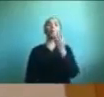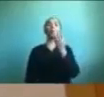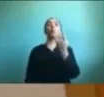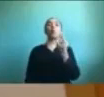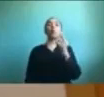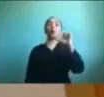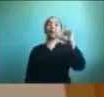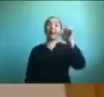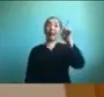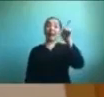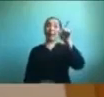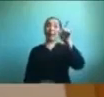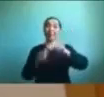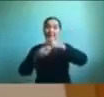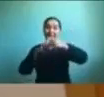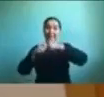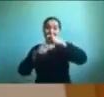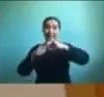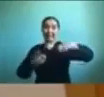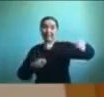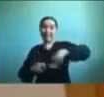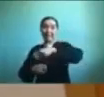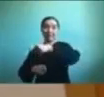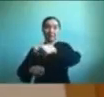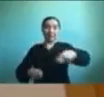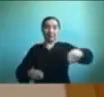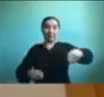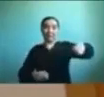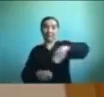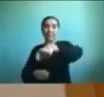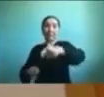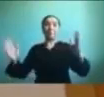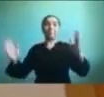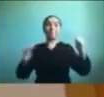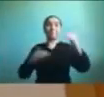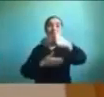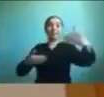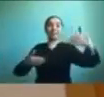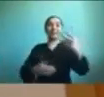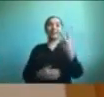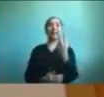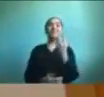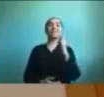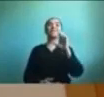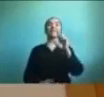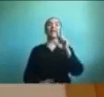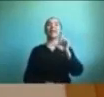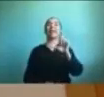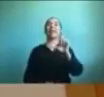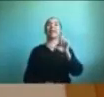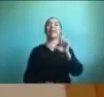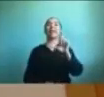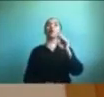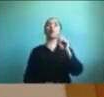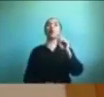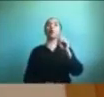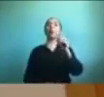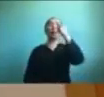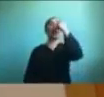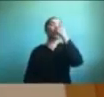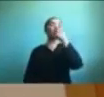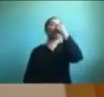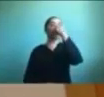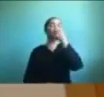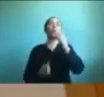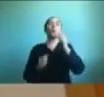lana que permite hacer figuras en una pizarra con velcro, lo que hace que personas con discapacidad visual puedan sentir